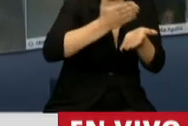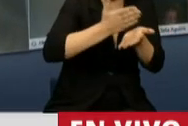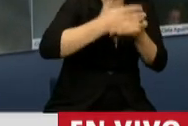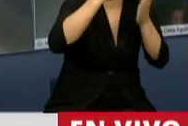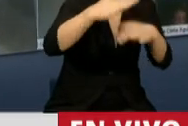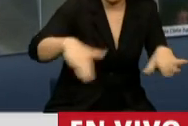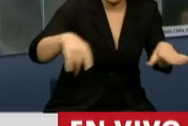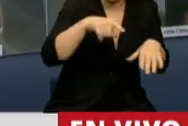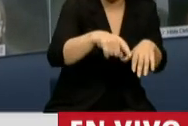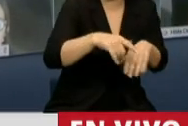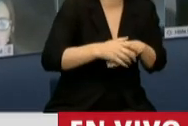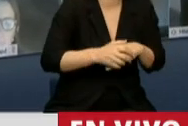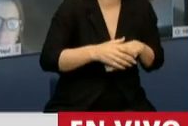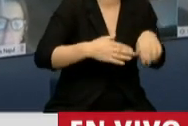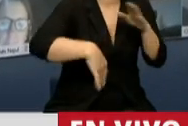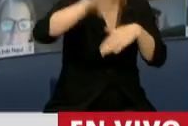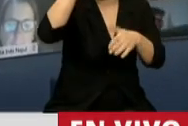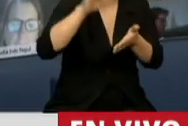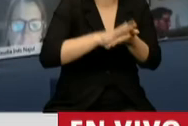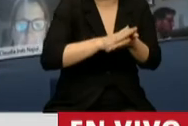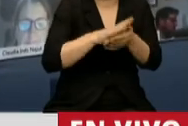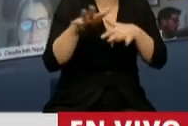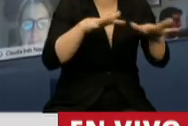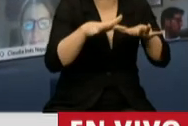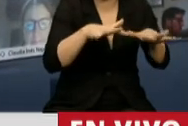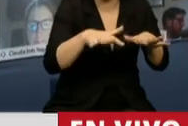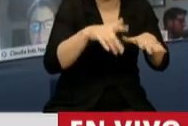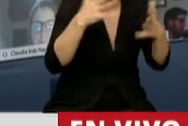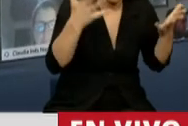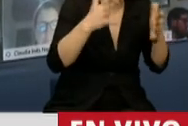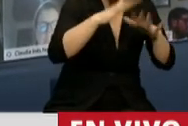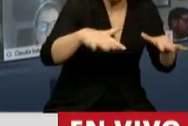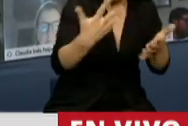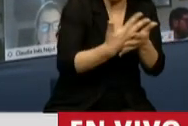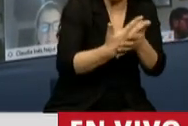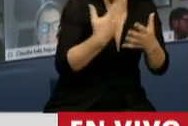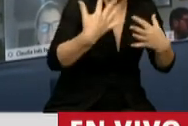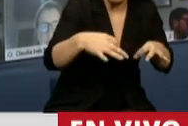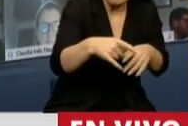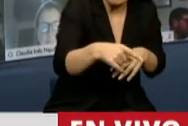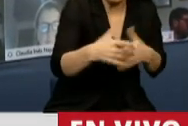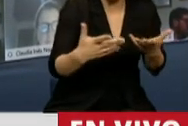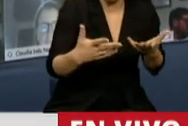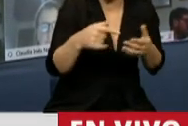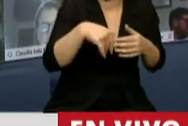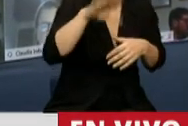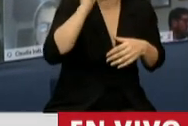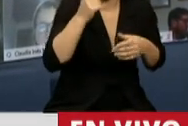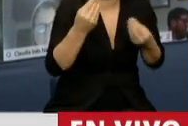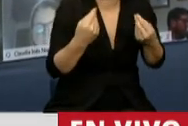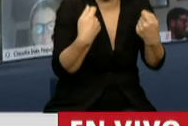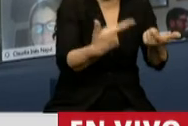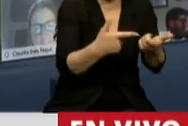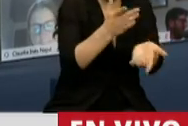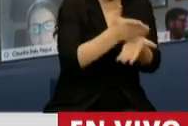participación y fundamentalmente en la situación de vulnerabilidad, para posibilitar la comunicación que le garantice